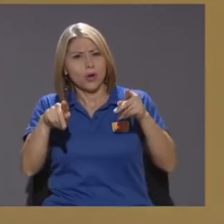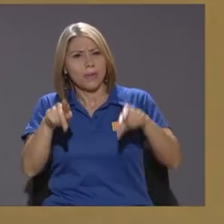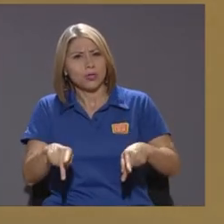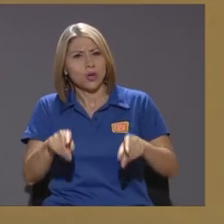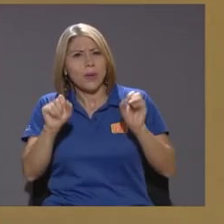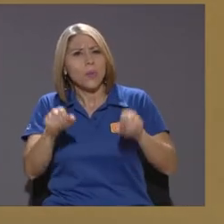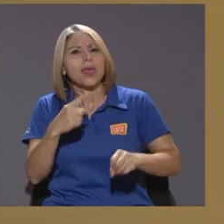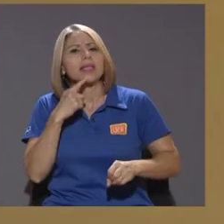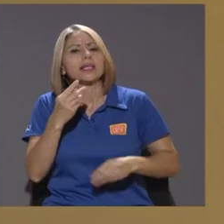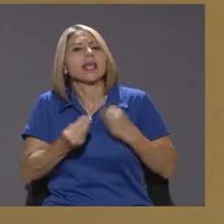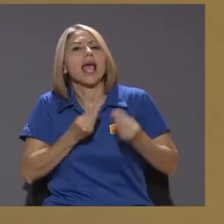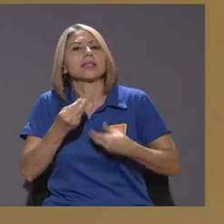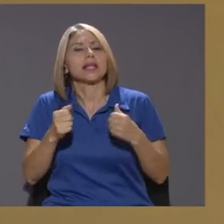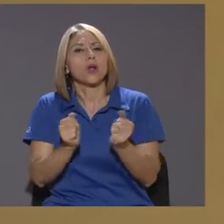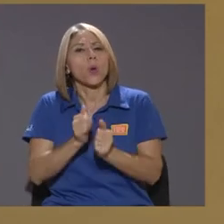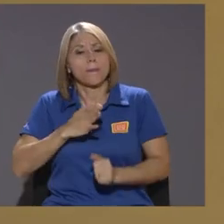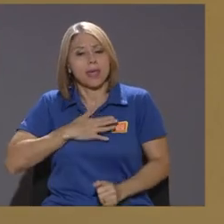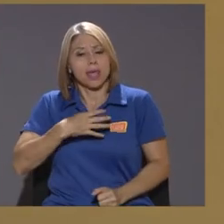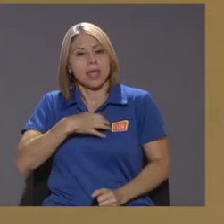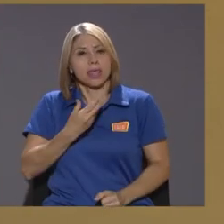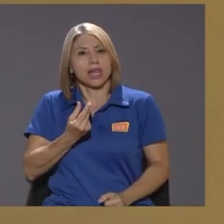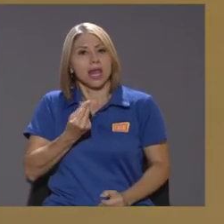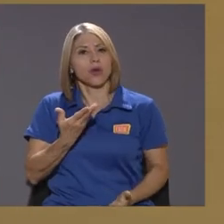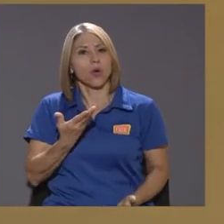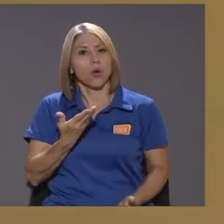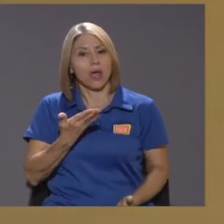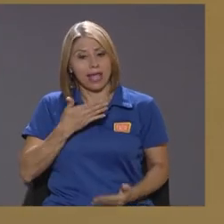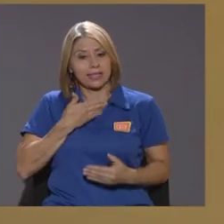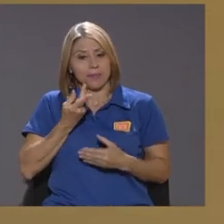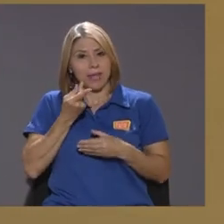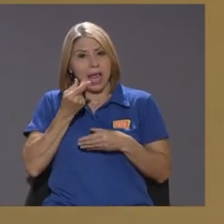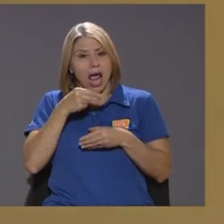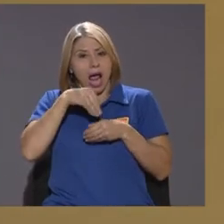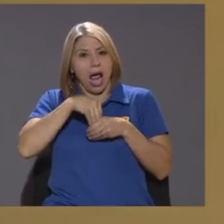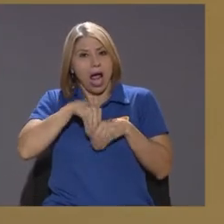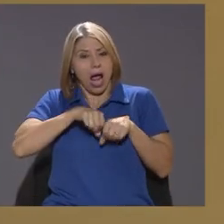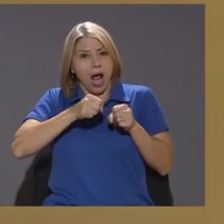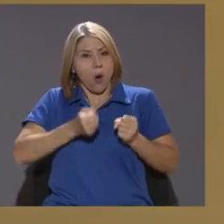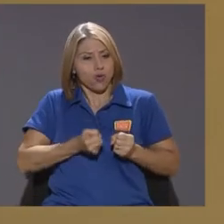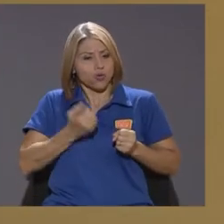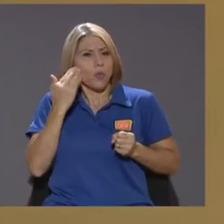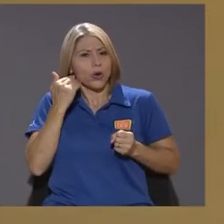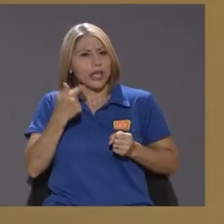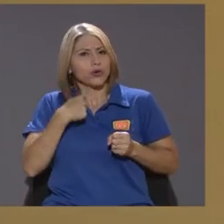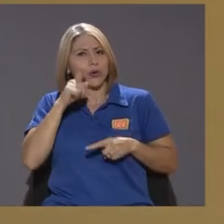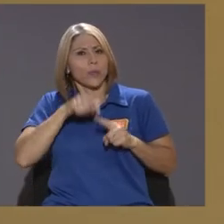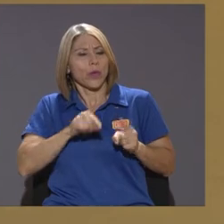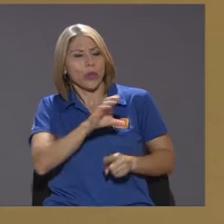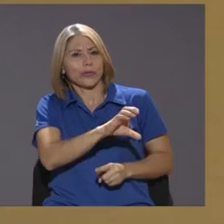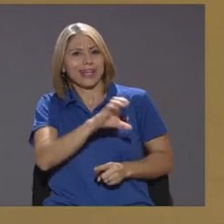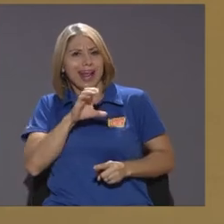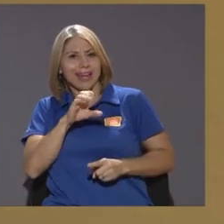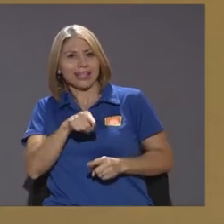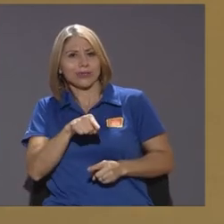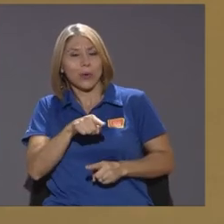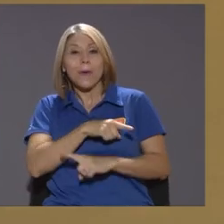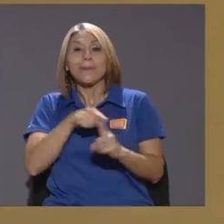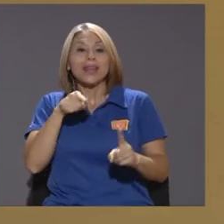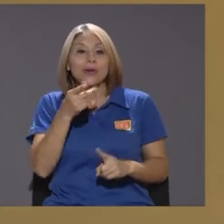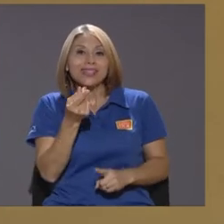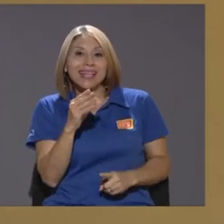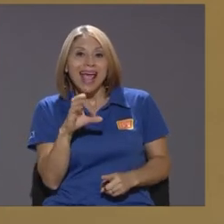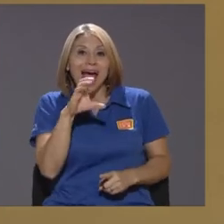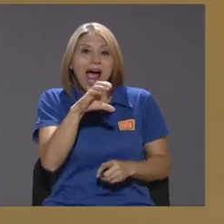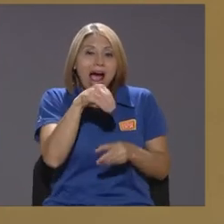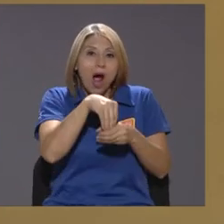dinero porque yo no puedo sacar eso si es mi ahorro y ahí es donde radica el problema en primer lugar es un ahorro que tiene un fin específico